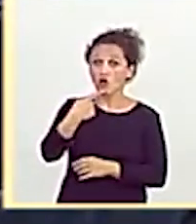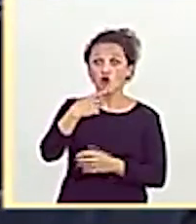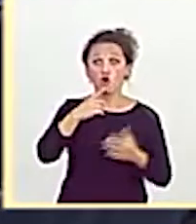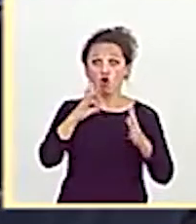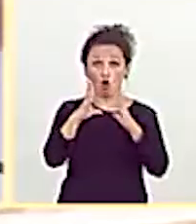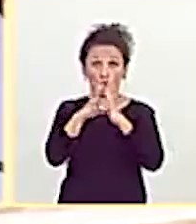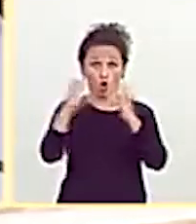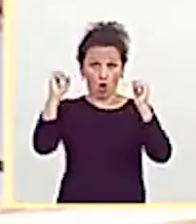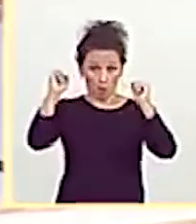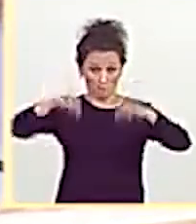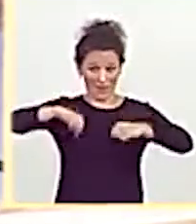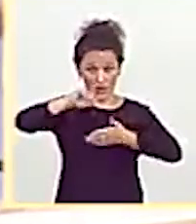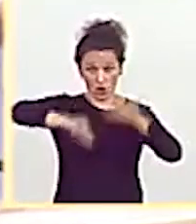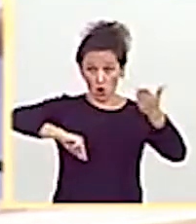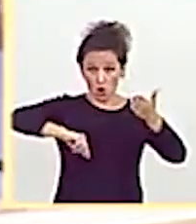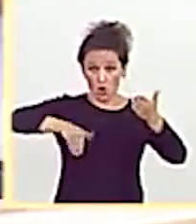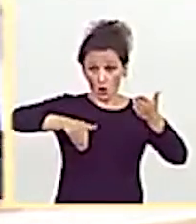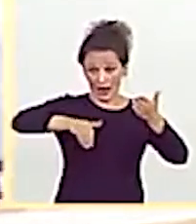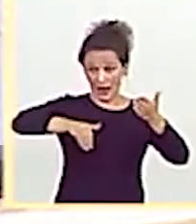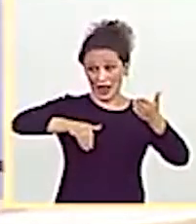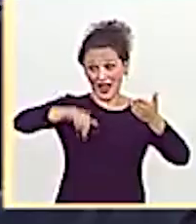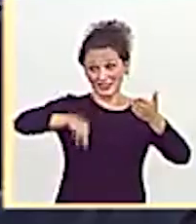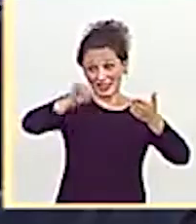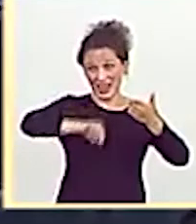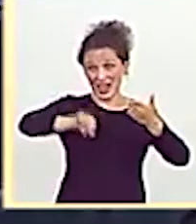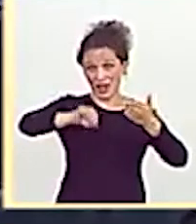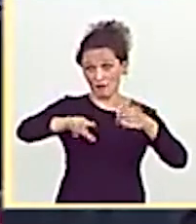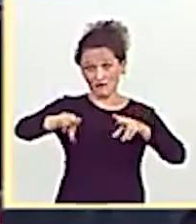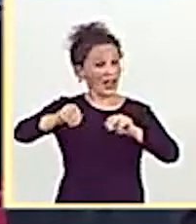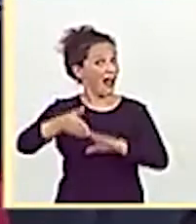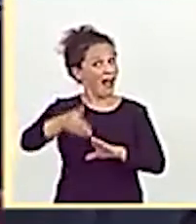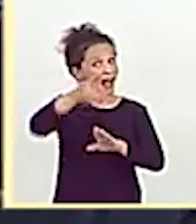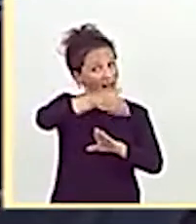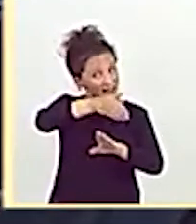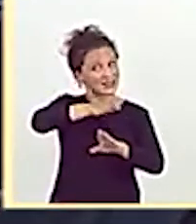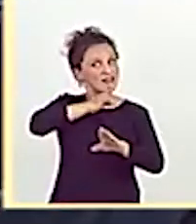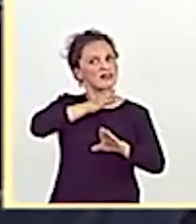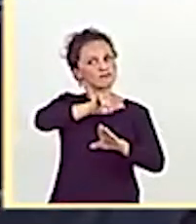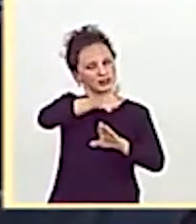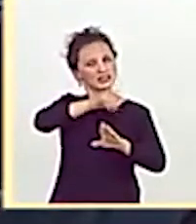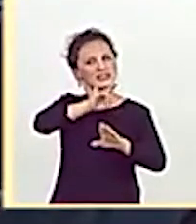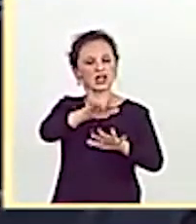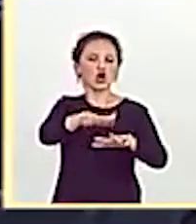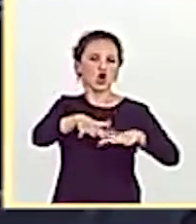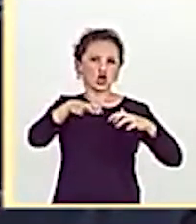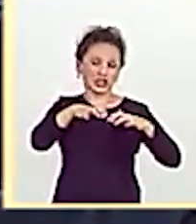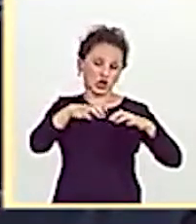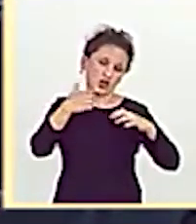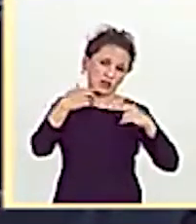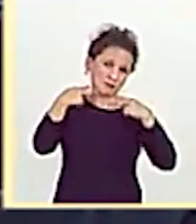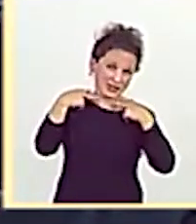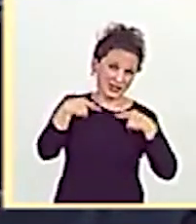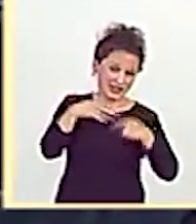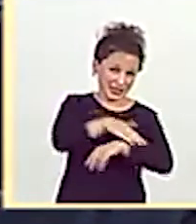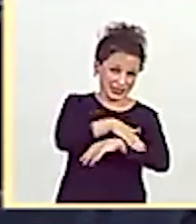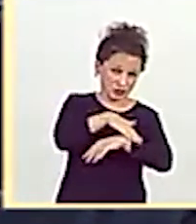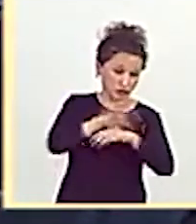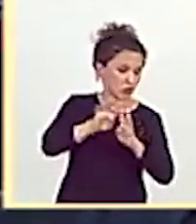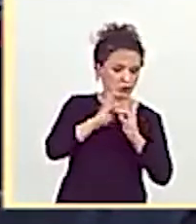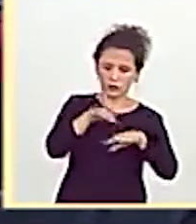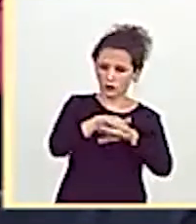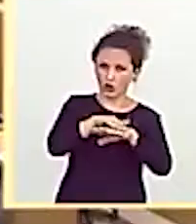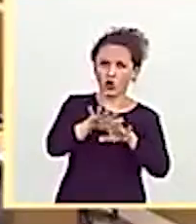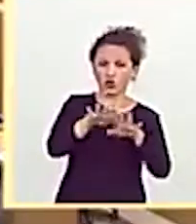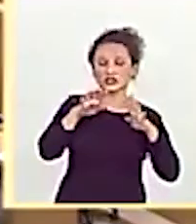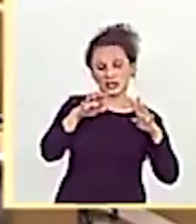va a propiciar antes de final de año en el Consejo de Ministros y se dará traslado a las Cortes Generales del Estado antes de final